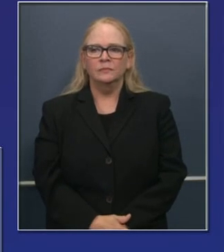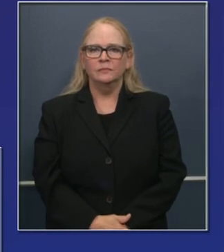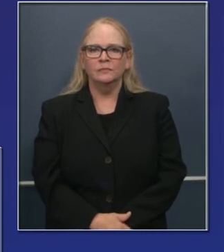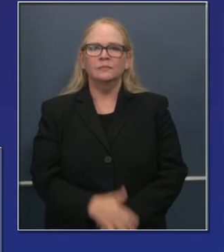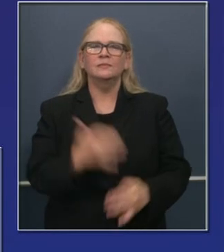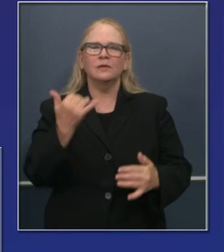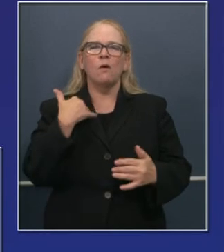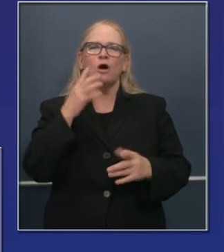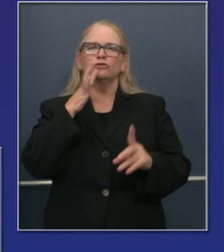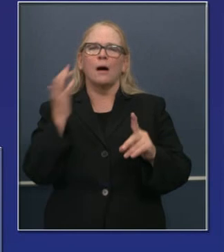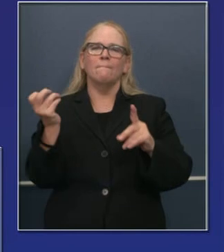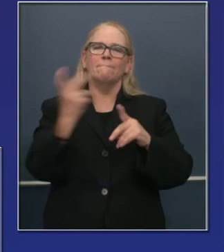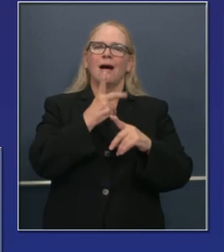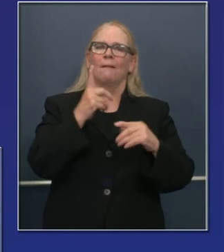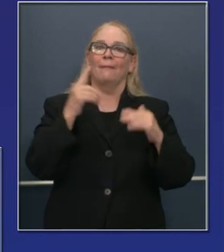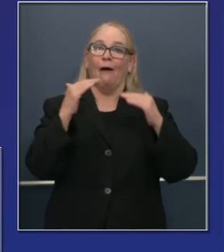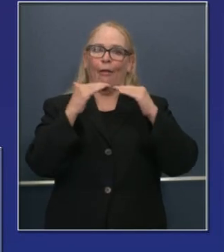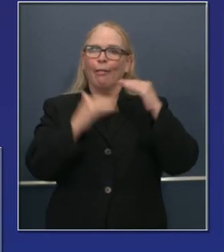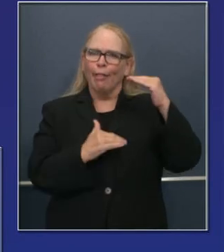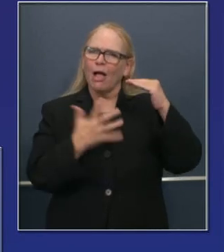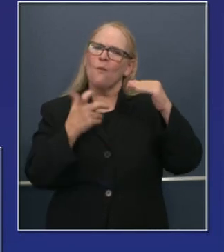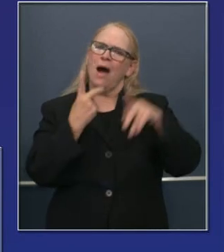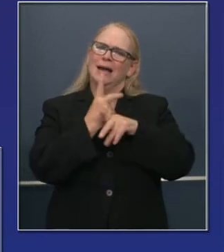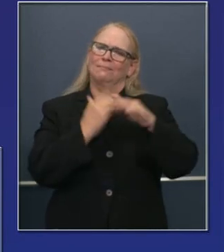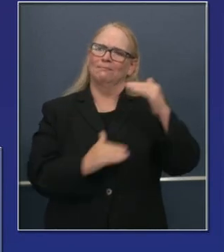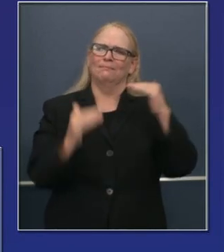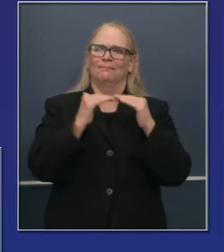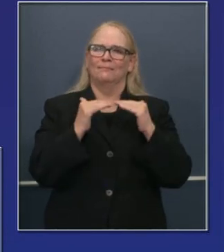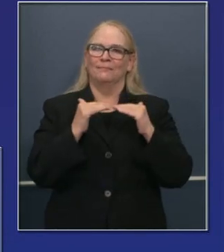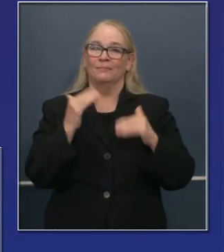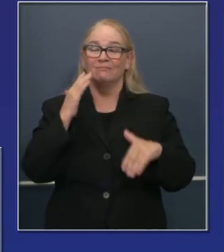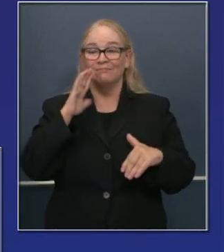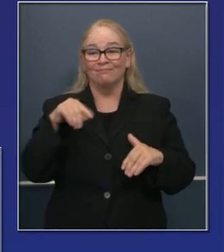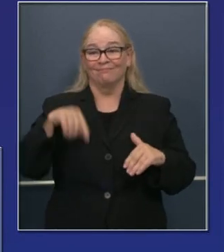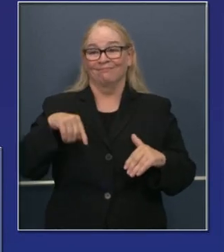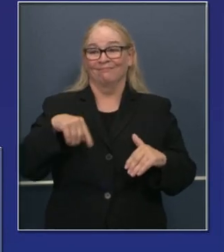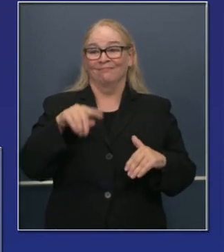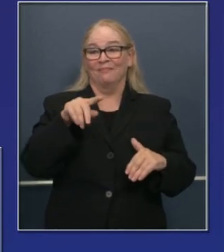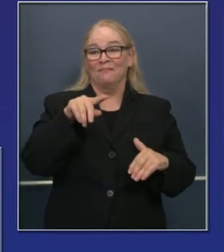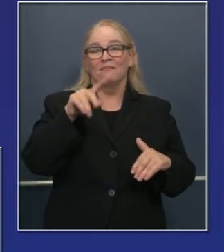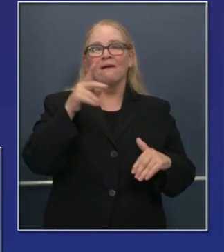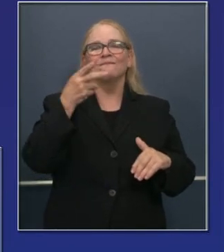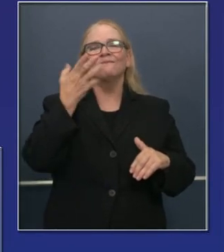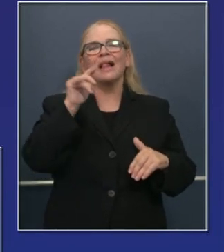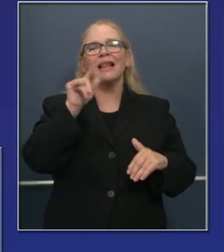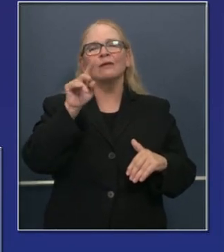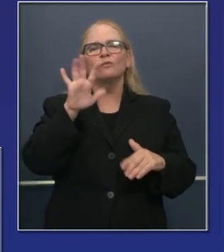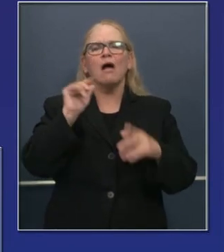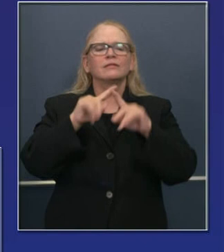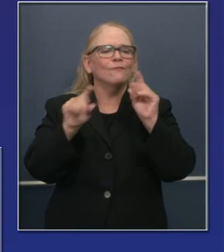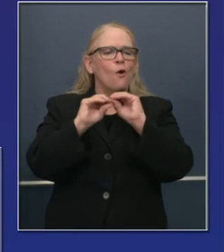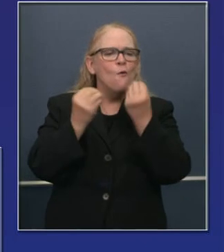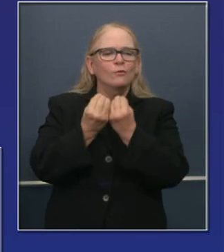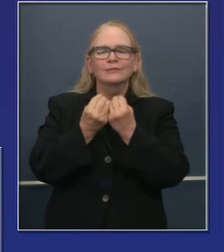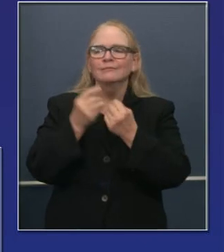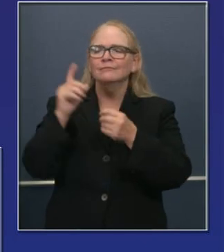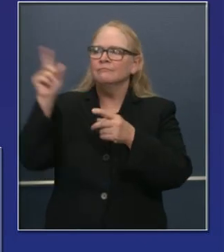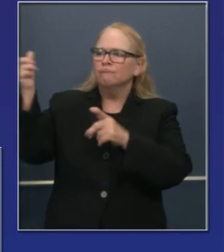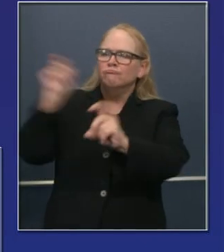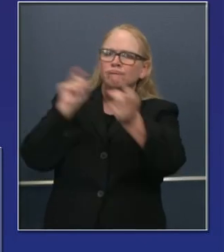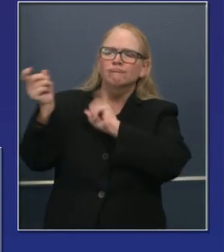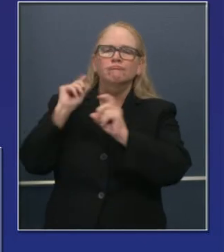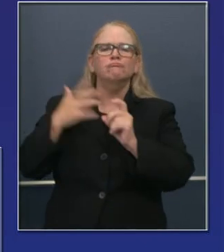filantropía realmente ha comenzado a hacer acto de presencia de forma muy considerable. Estamos